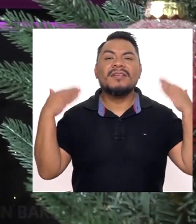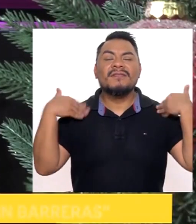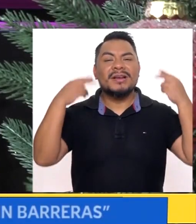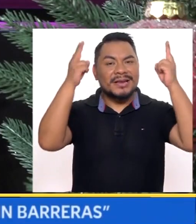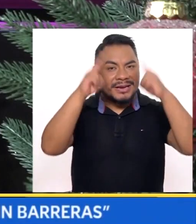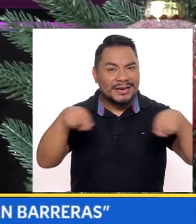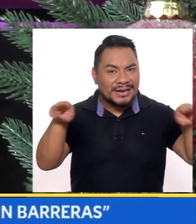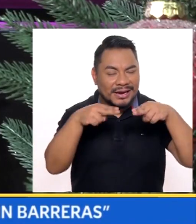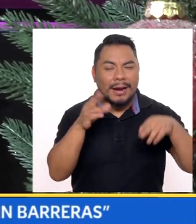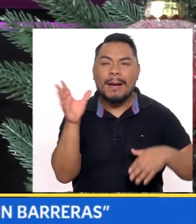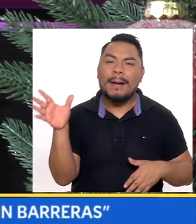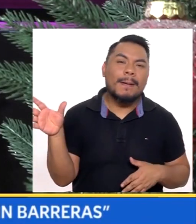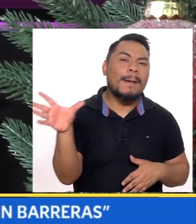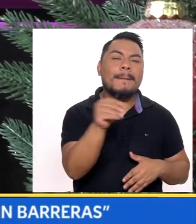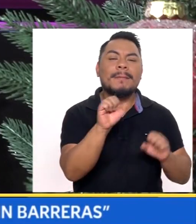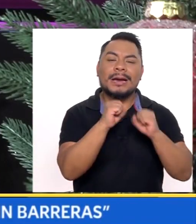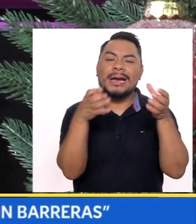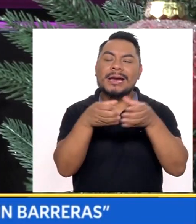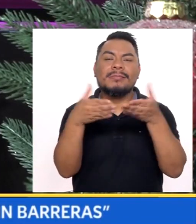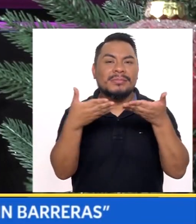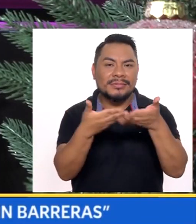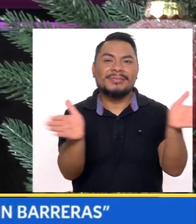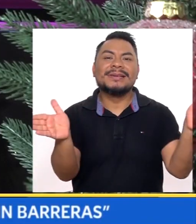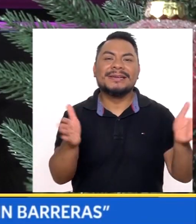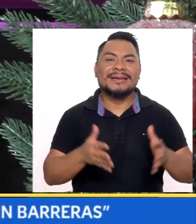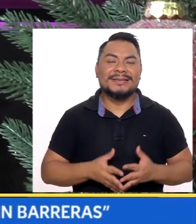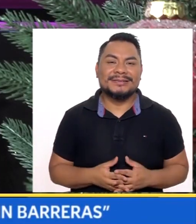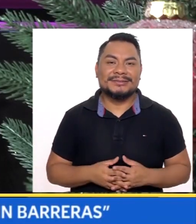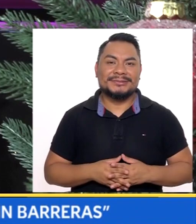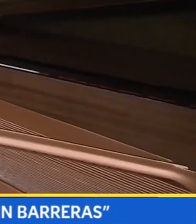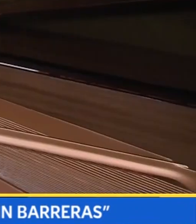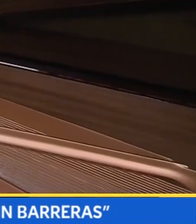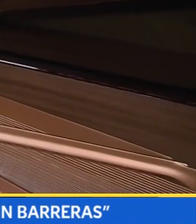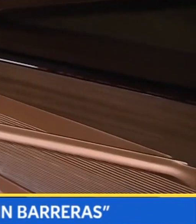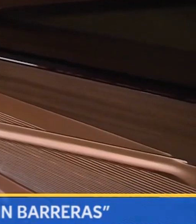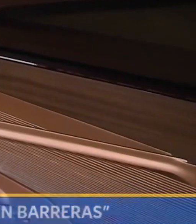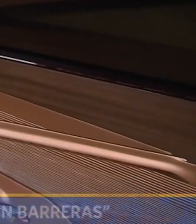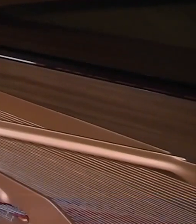Feliz Navidad Para todo el equipo de Sin Barreras